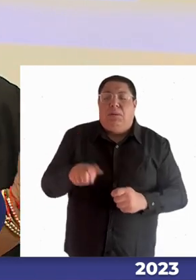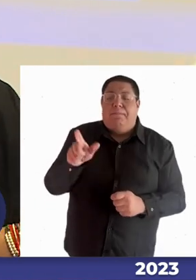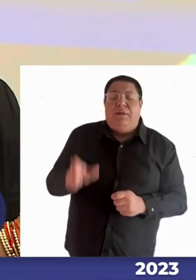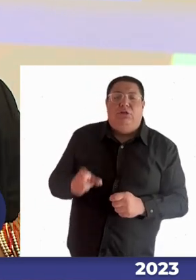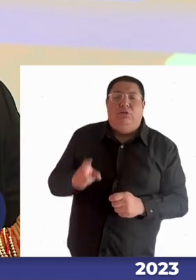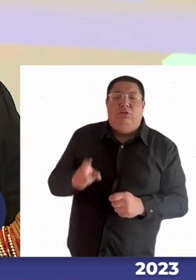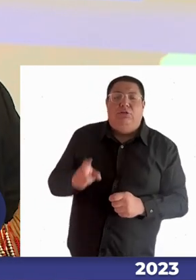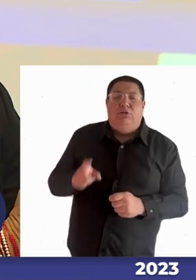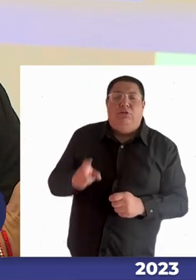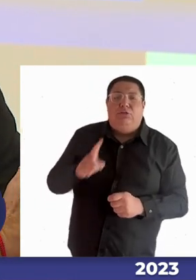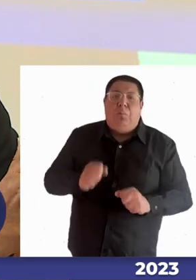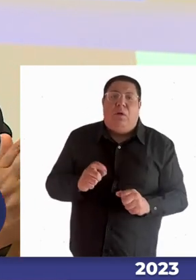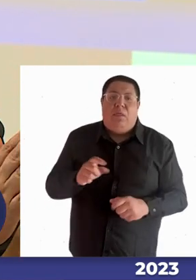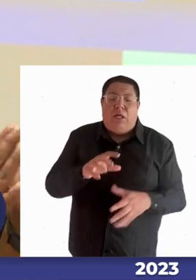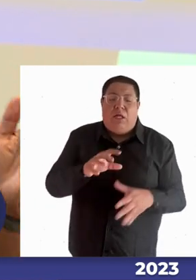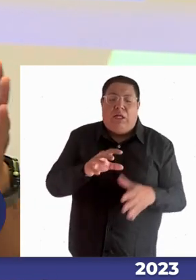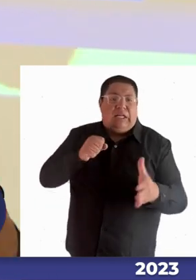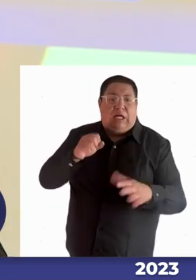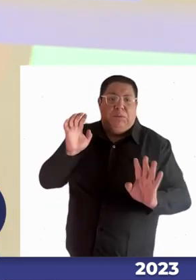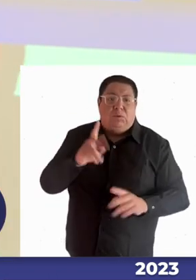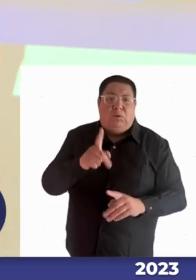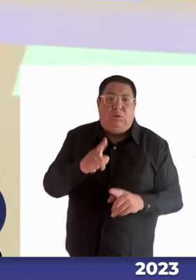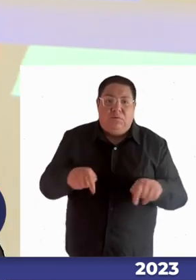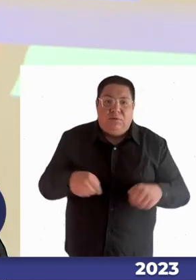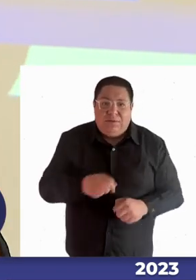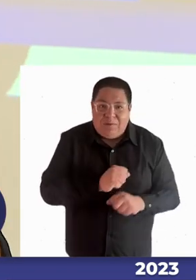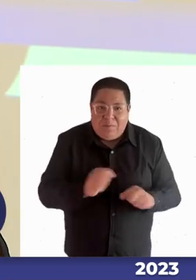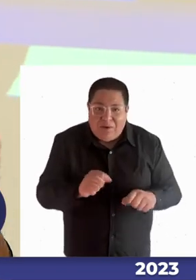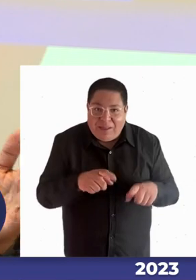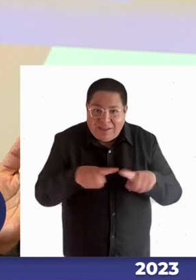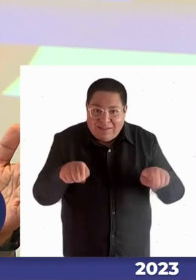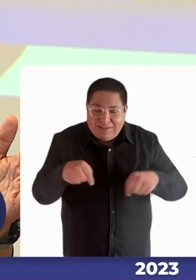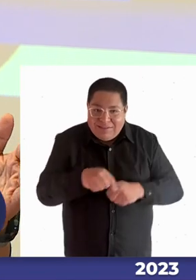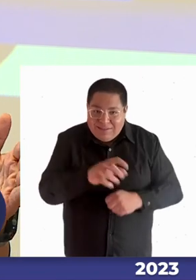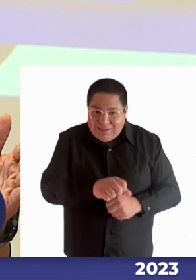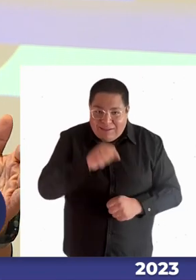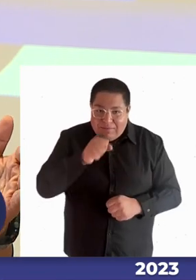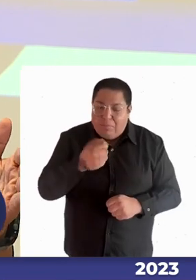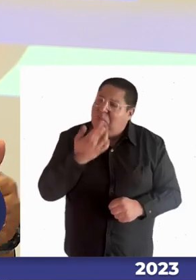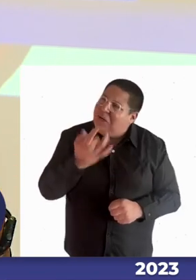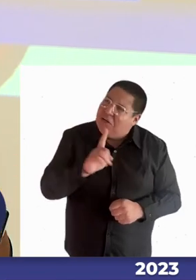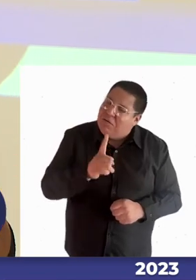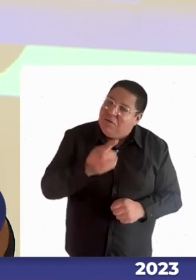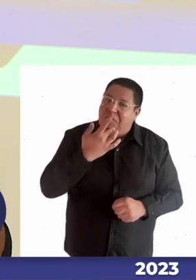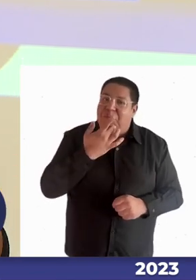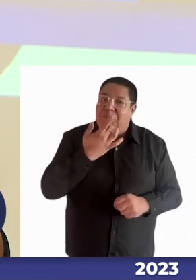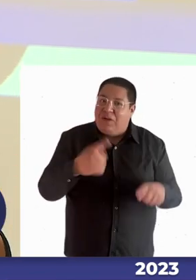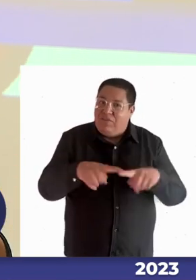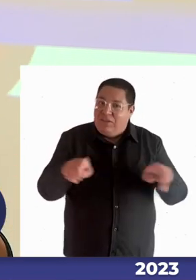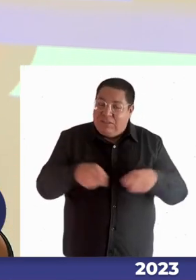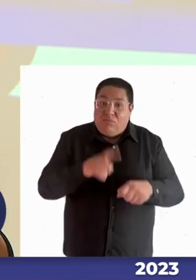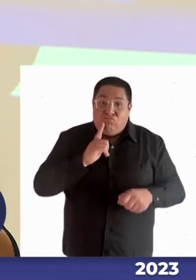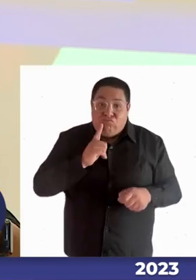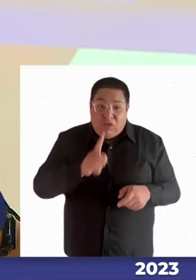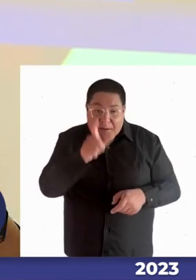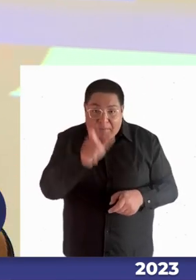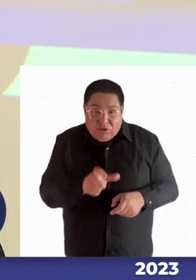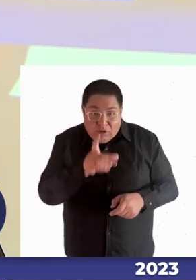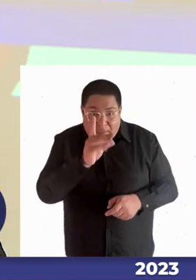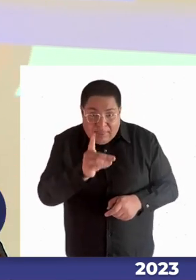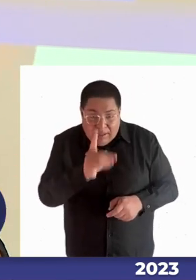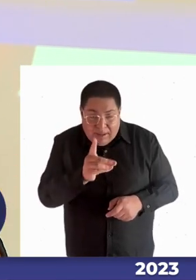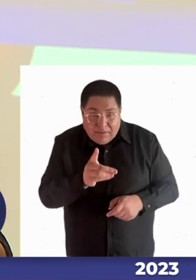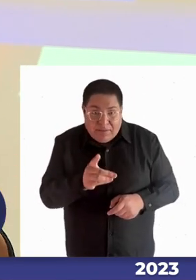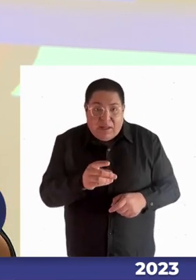sacar de la oficina, entonces uno dice no, no la puede sacar de la oficina, ¿y por qué no la puede sacar? Porque tiene una discapacidad y no puede